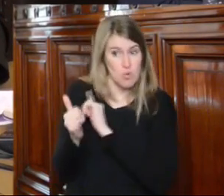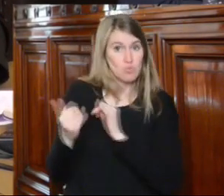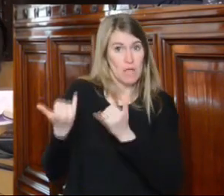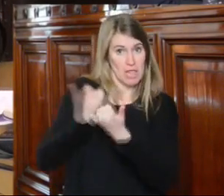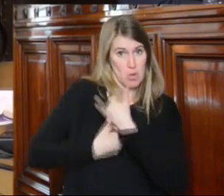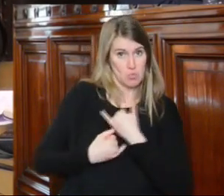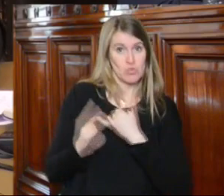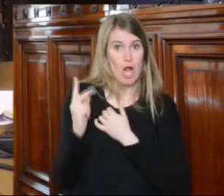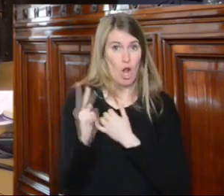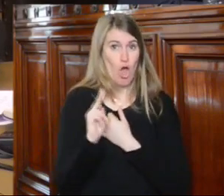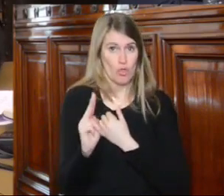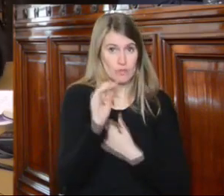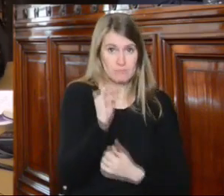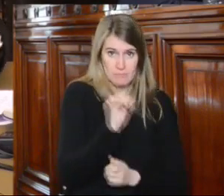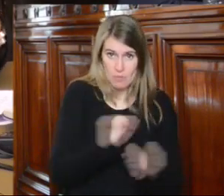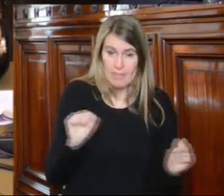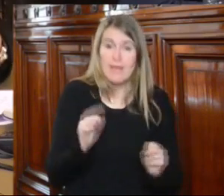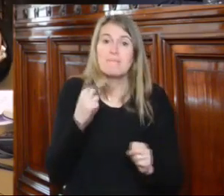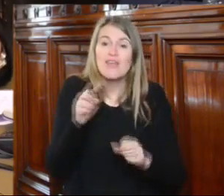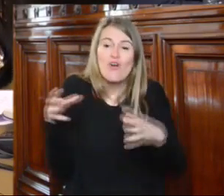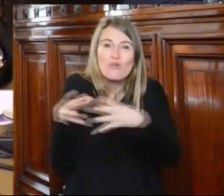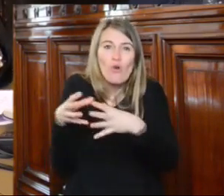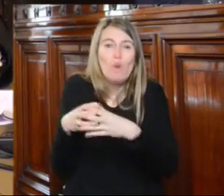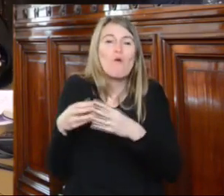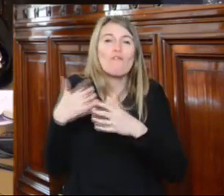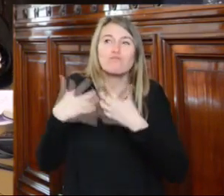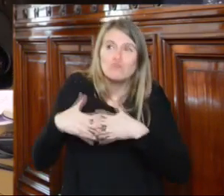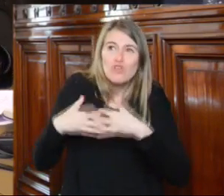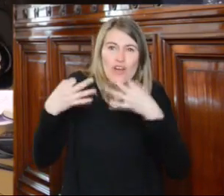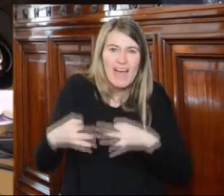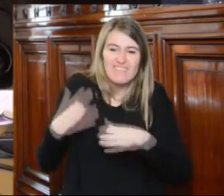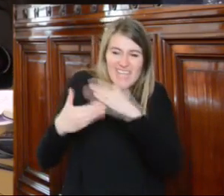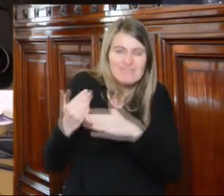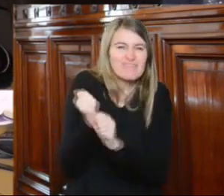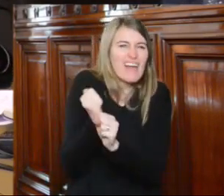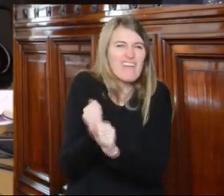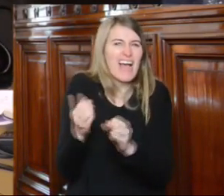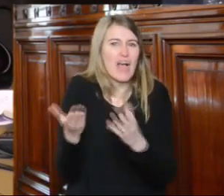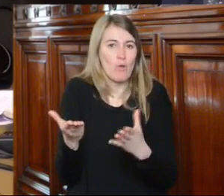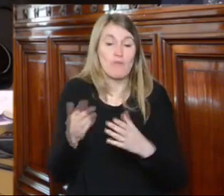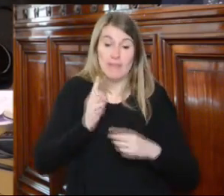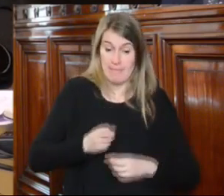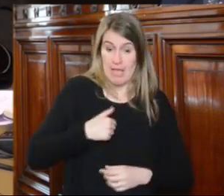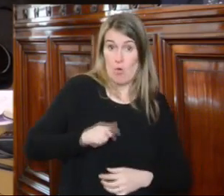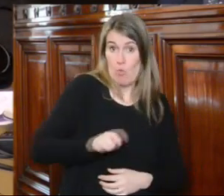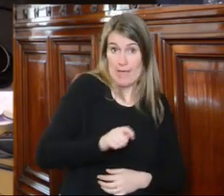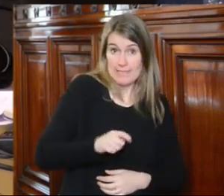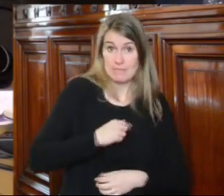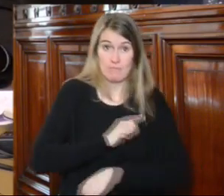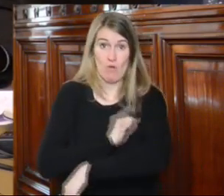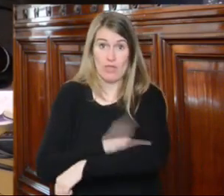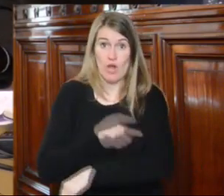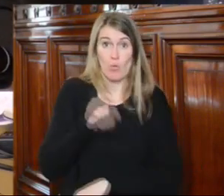sean efectivamente y trabajen y funcionen efectivamente como organismos complementarios el poder judicial